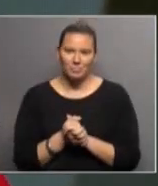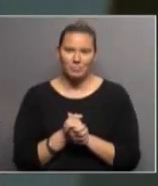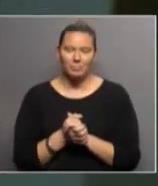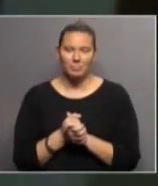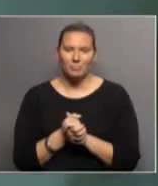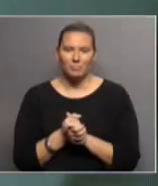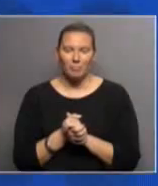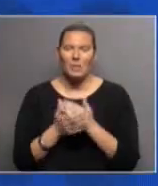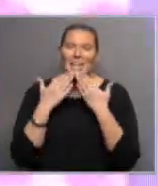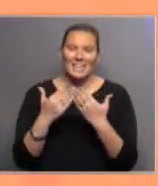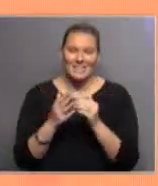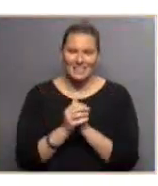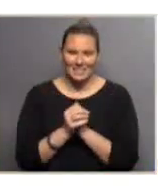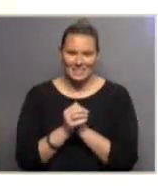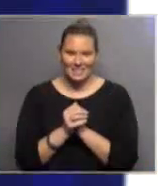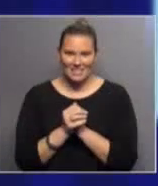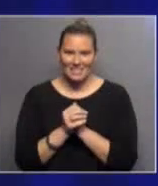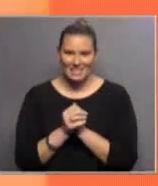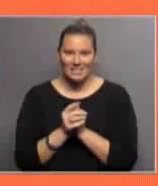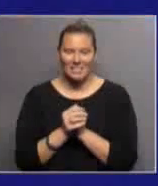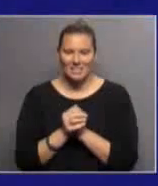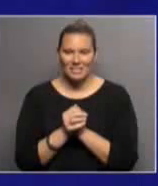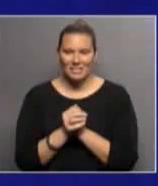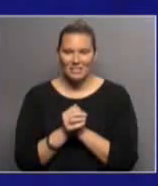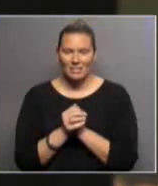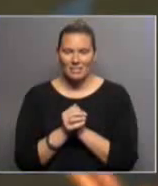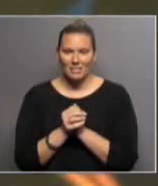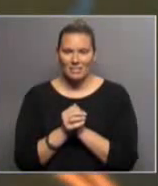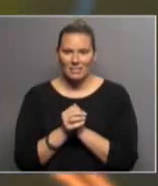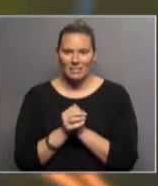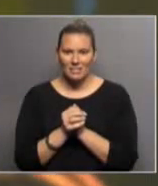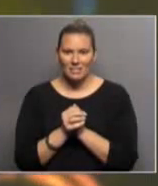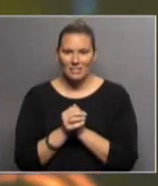Muchas gracias. Por favor. Muchas gracias, dice también para los intérpretes. Buenísimo.